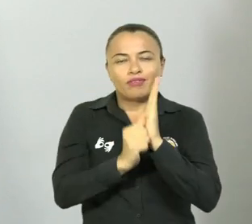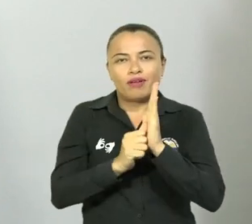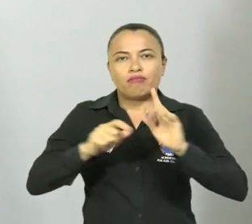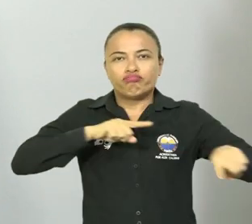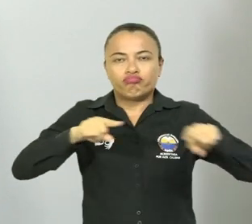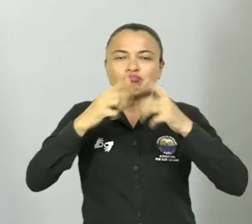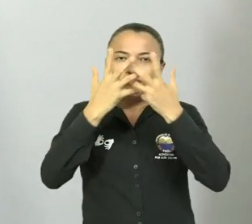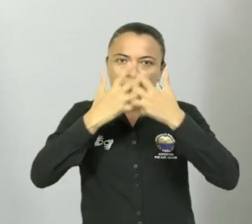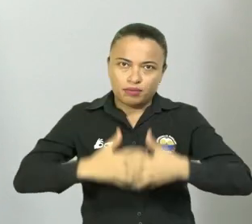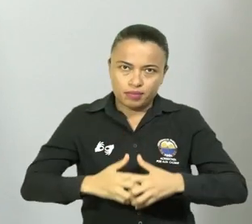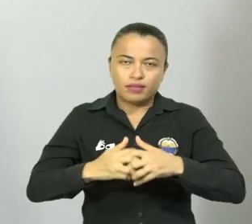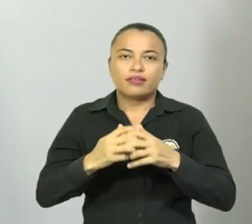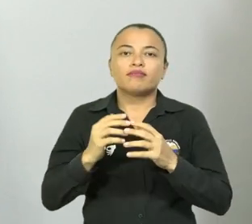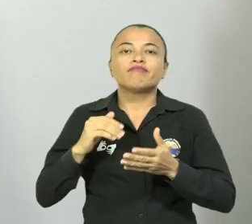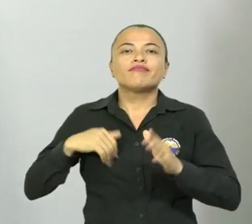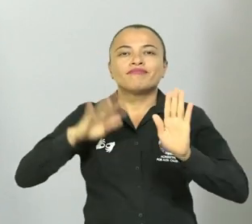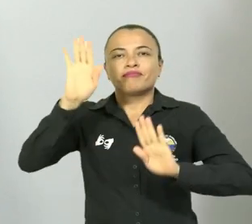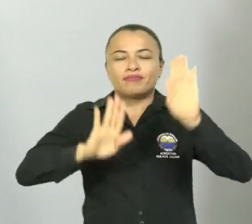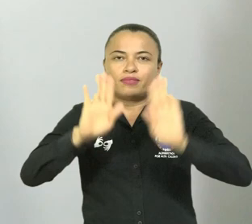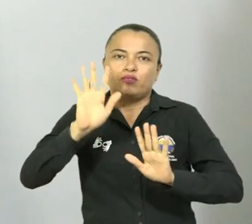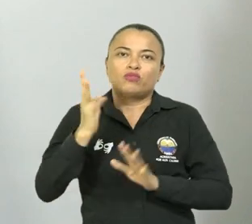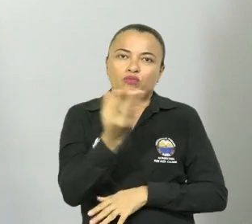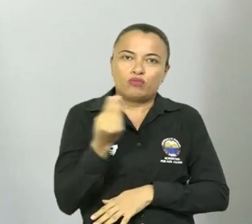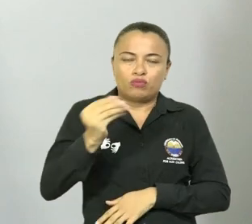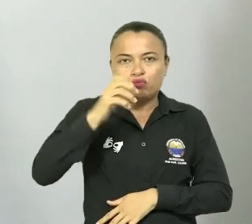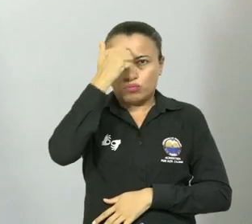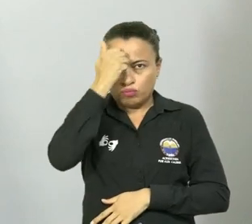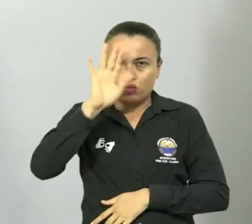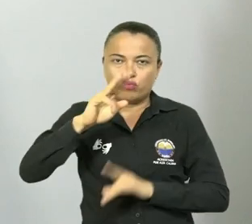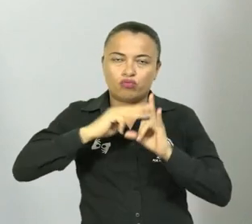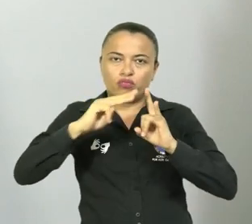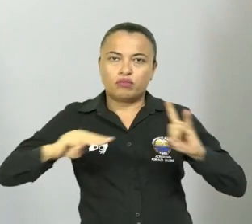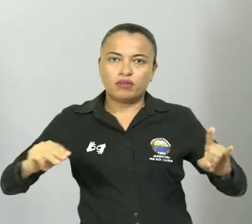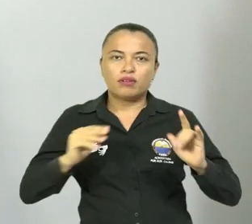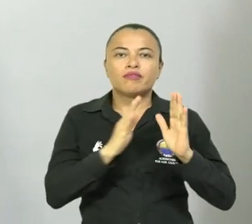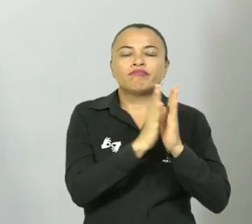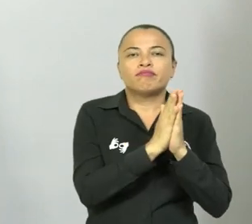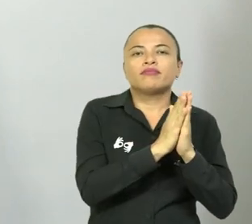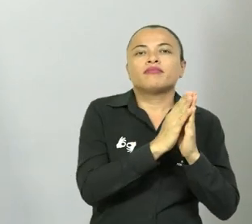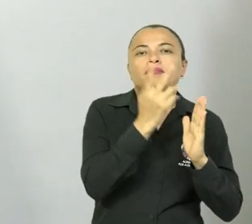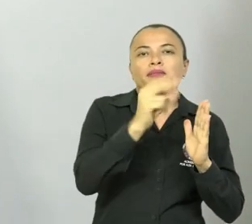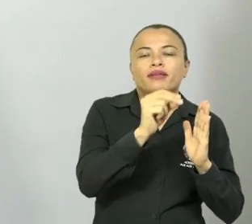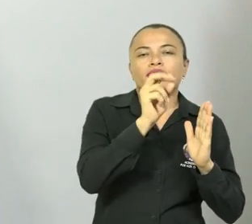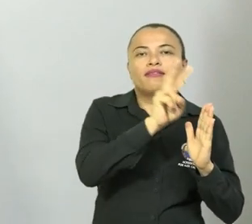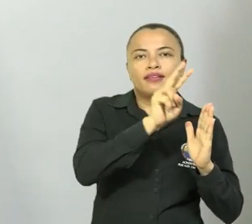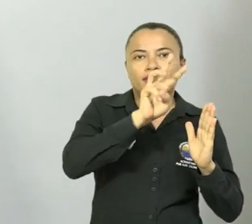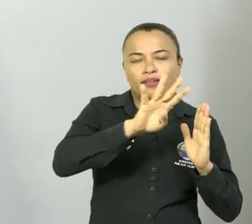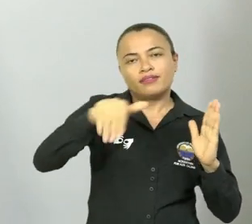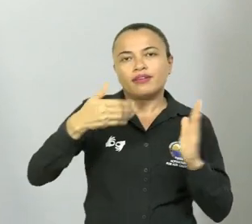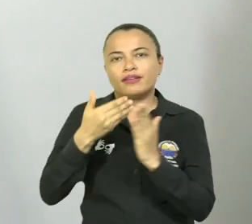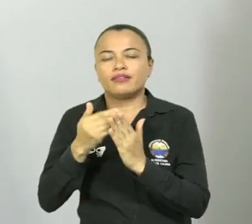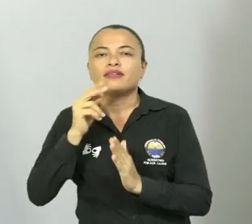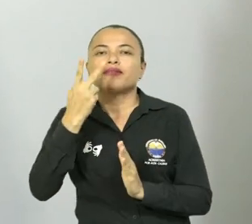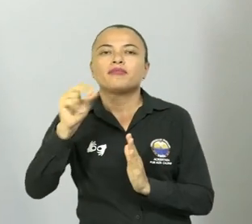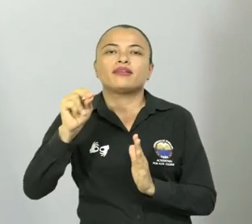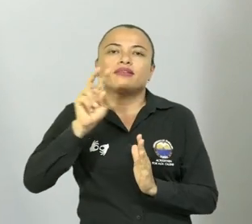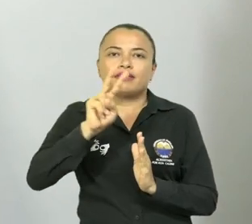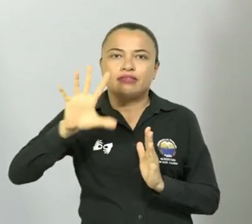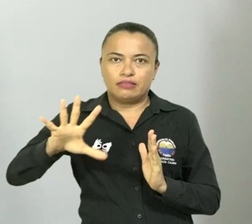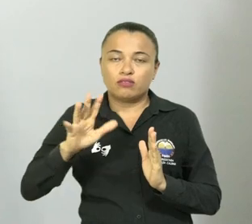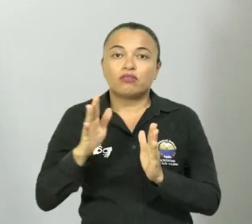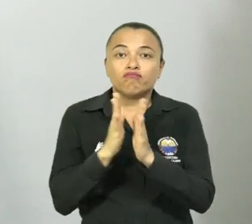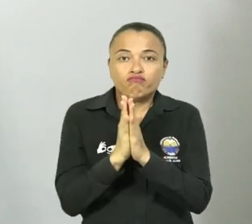y aspirante al Consejo Superior de la Universidad, en el periodo 2023-2025. Los invito para que me acompañen